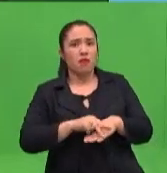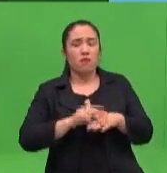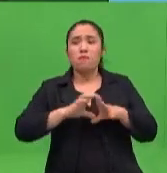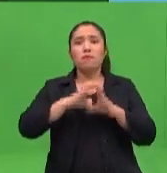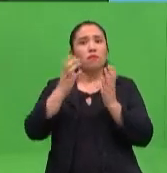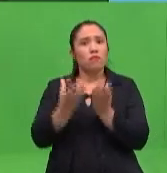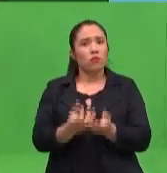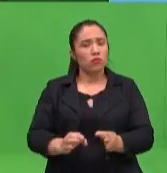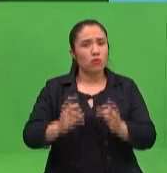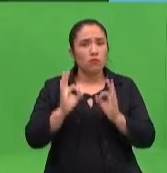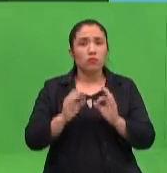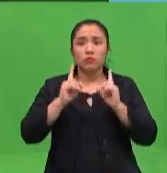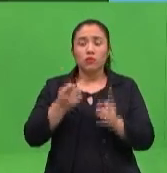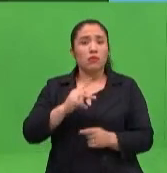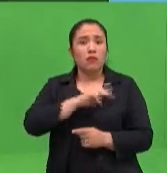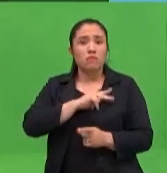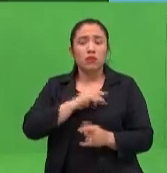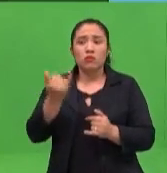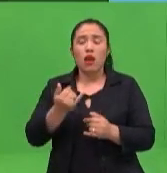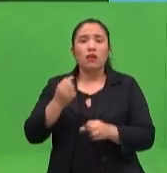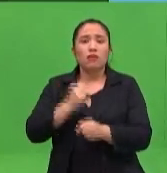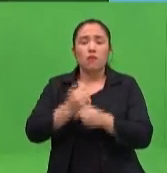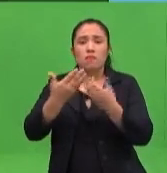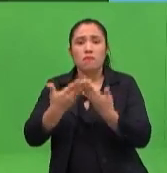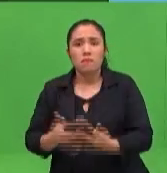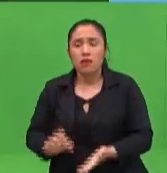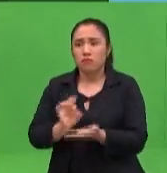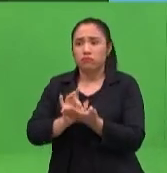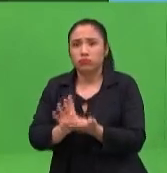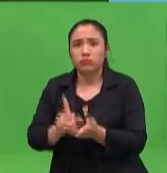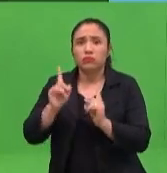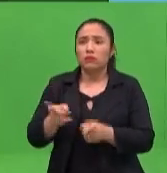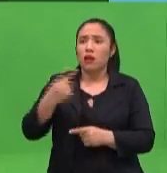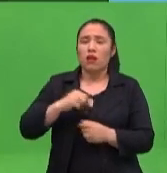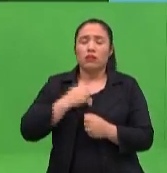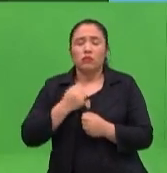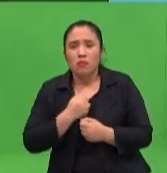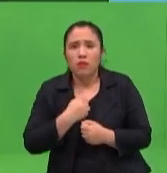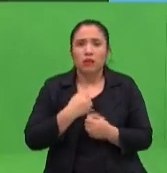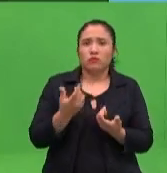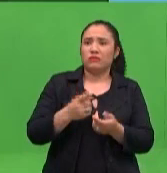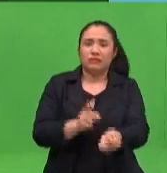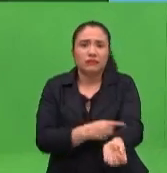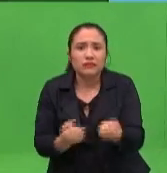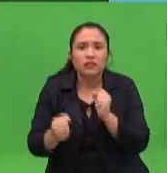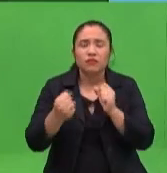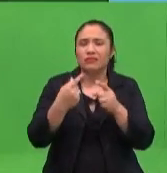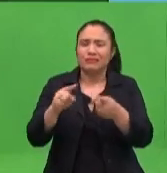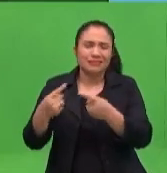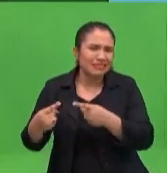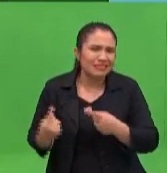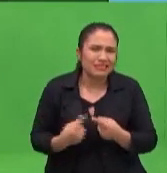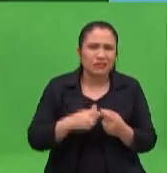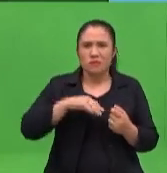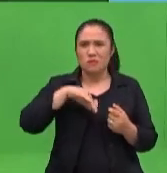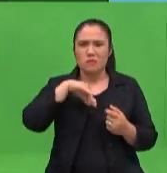perdiendo trabajo, mucha gente está en una situación de estrés realmente, ¿verdad? Por una serie de